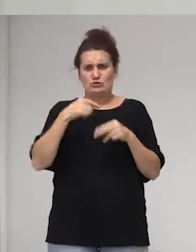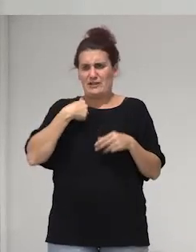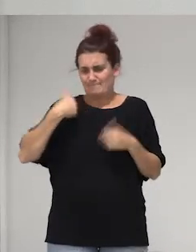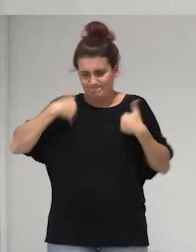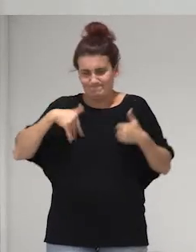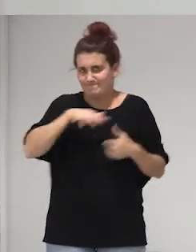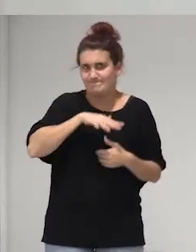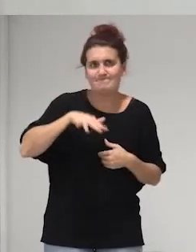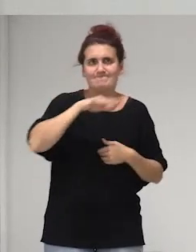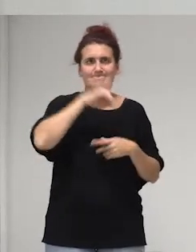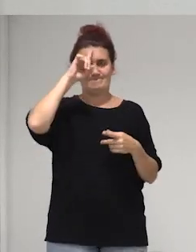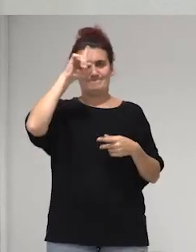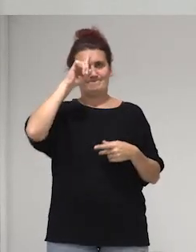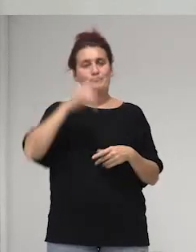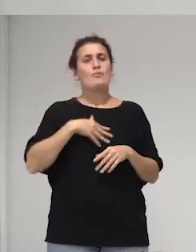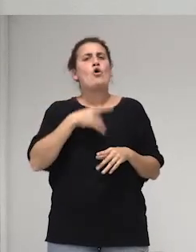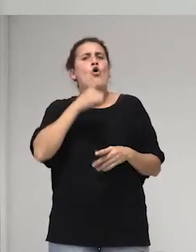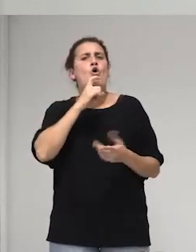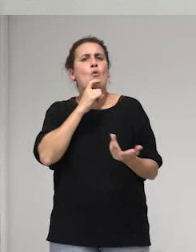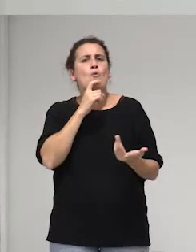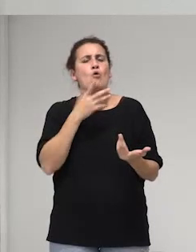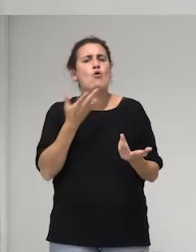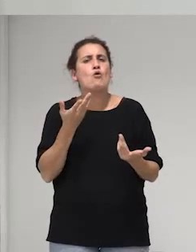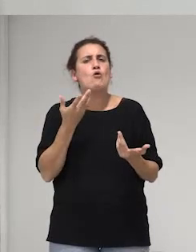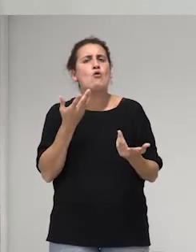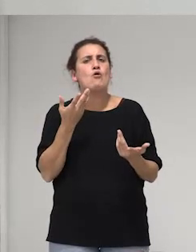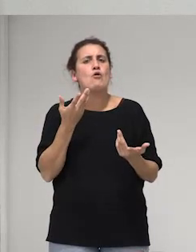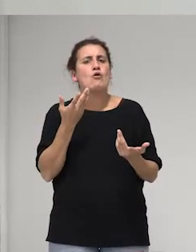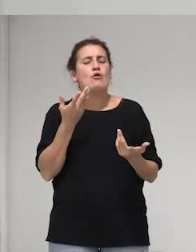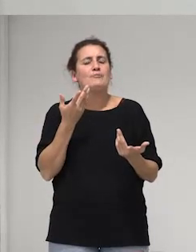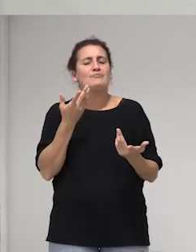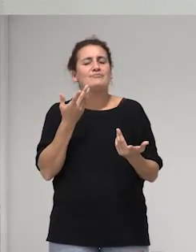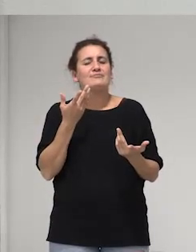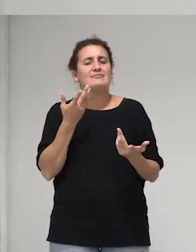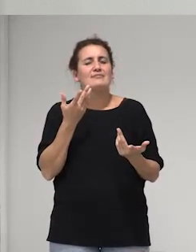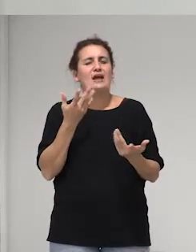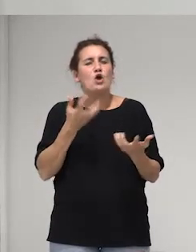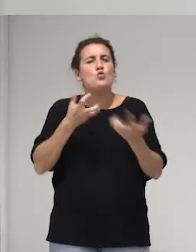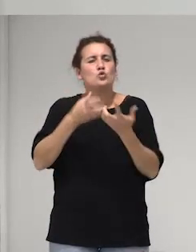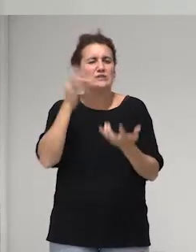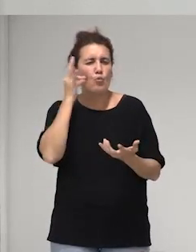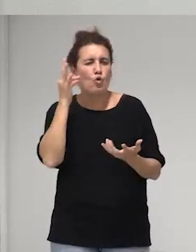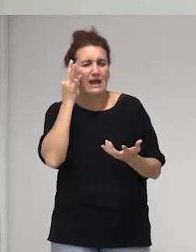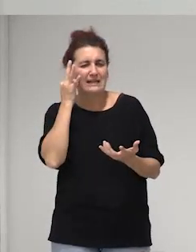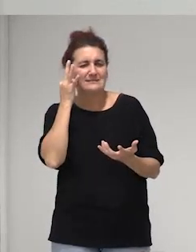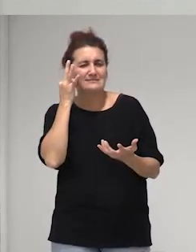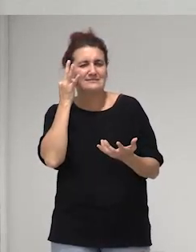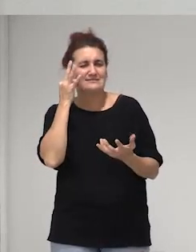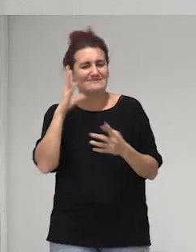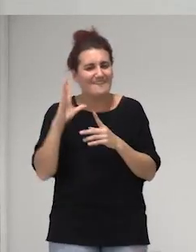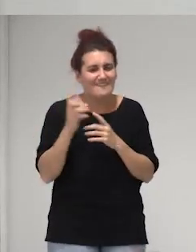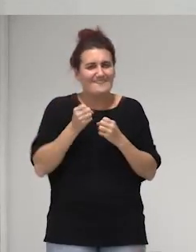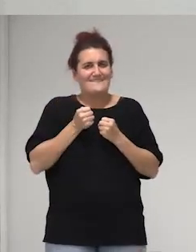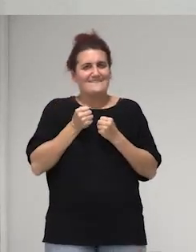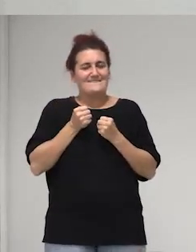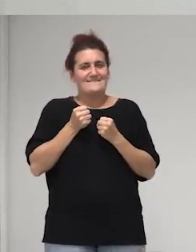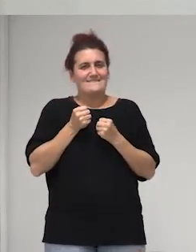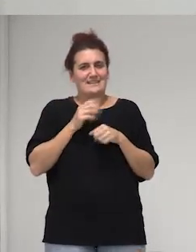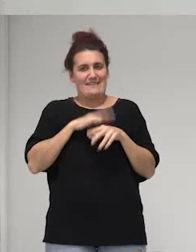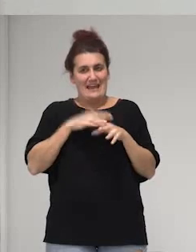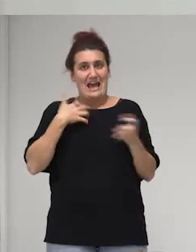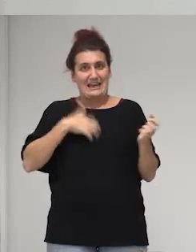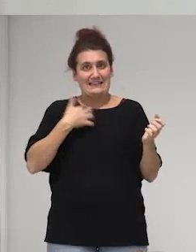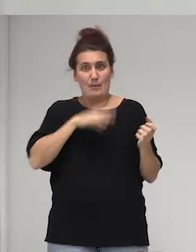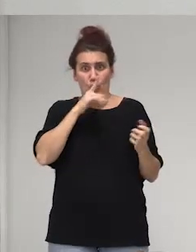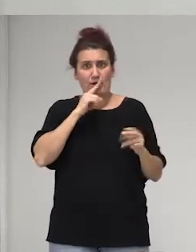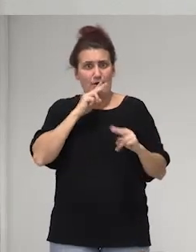como no poder dar como no poder abrazar la lucha de las mujeres trabas de Argentina porque así se